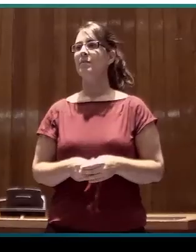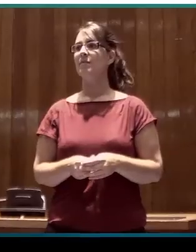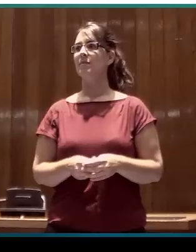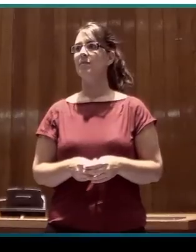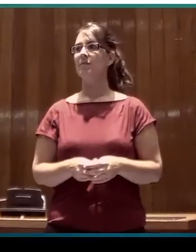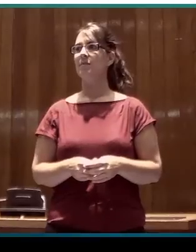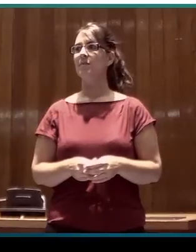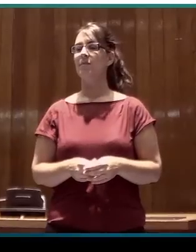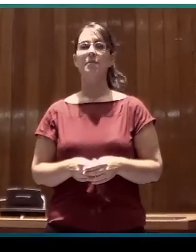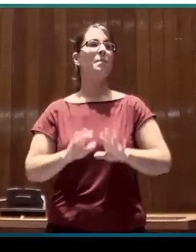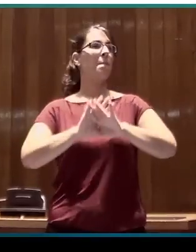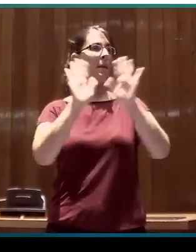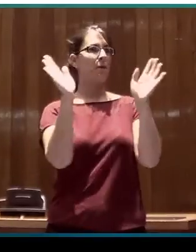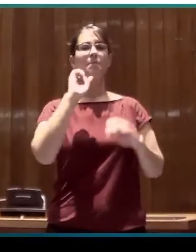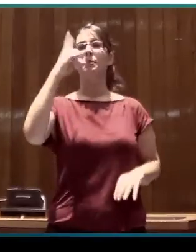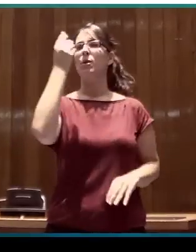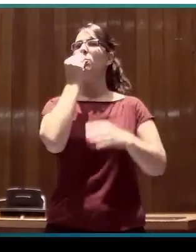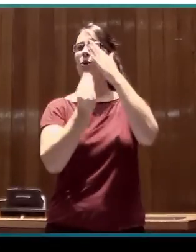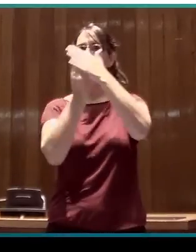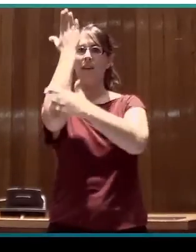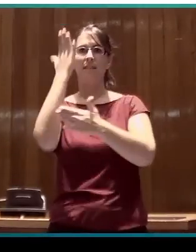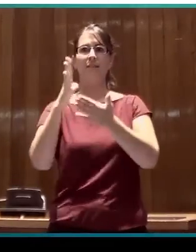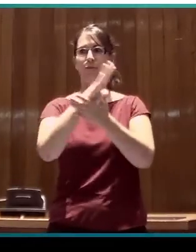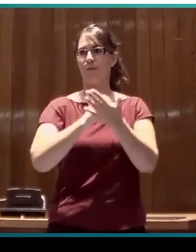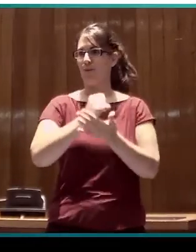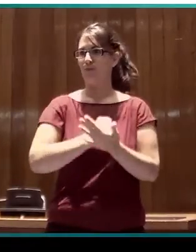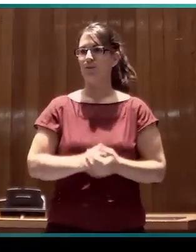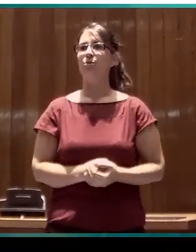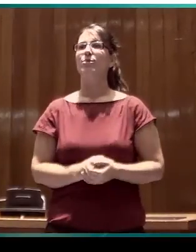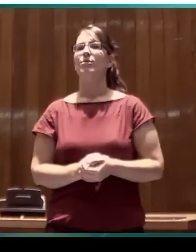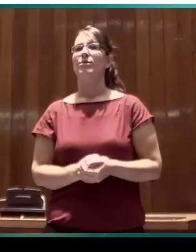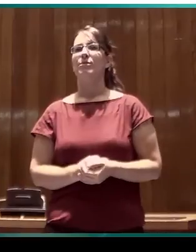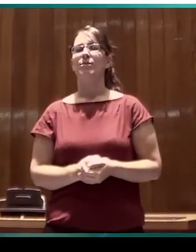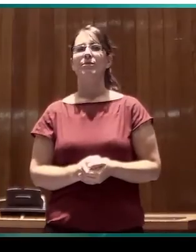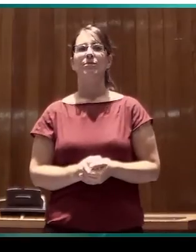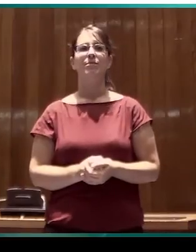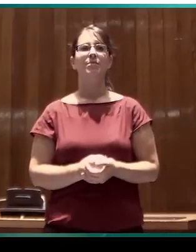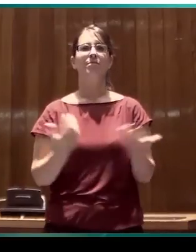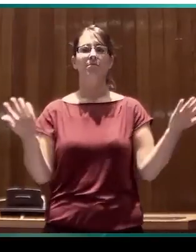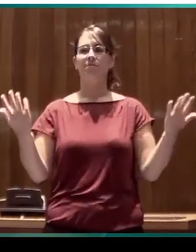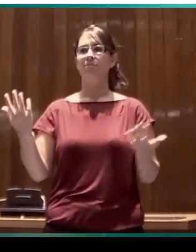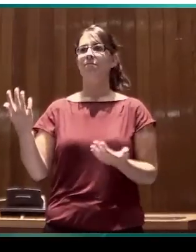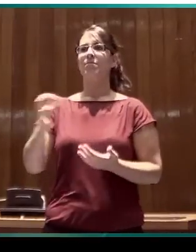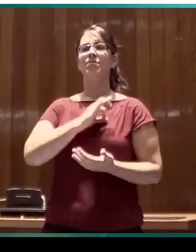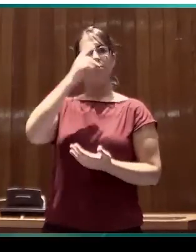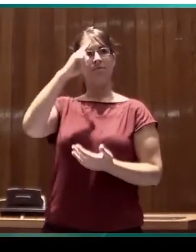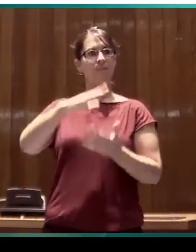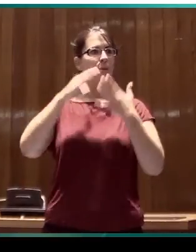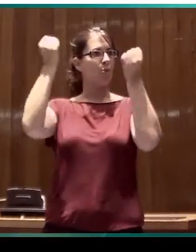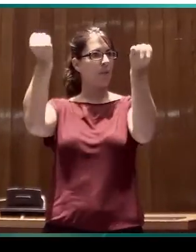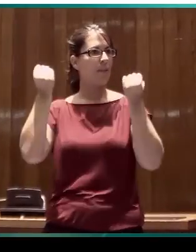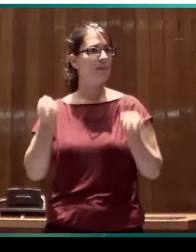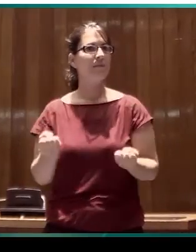Bueno, buenos días a todos, distinguidas autoridades,